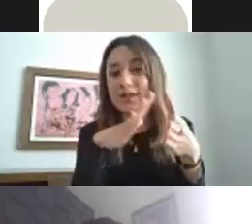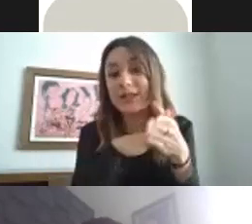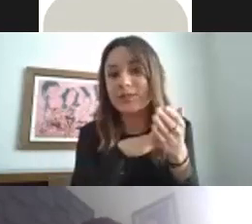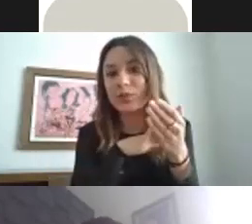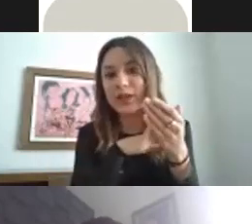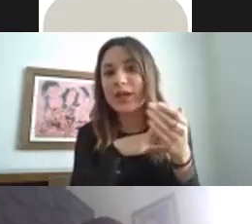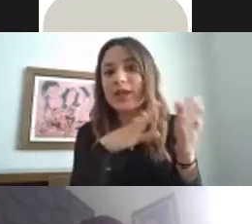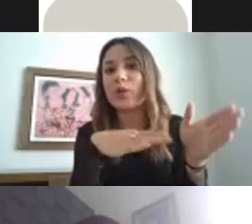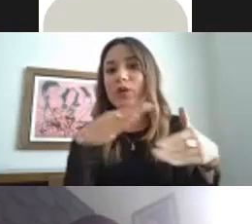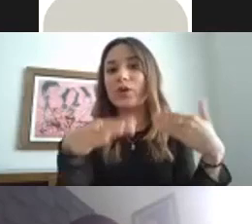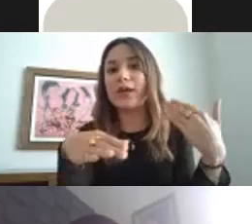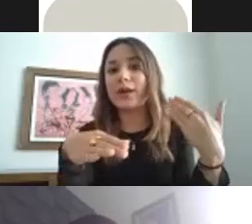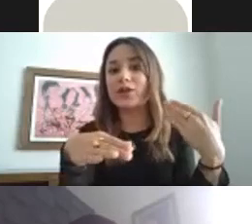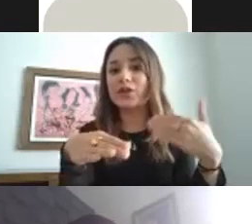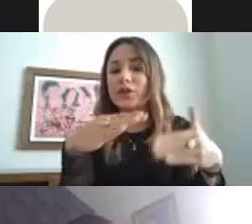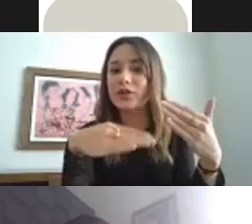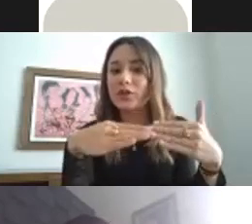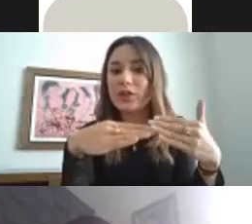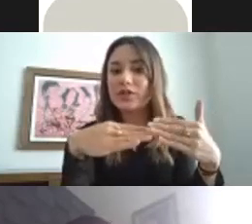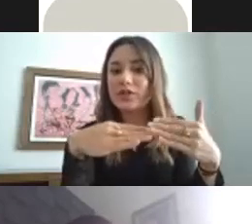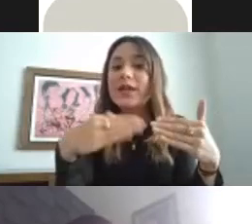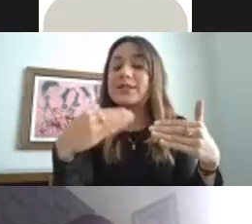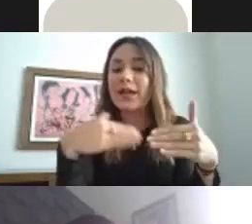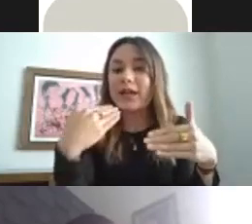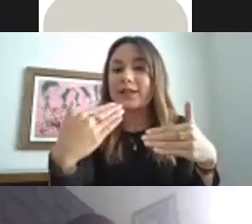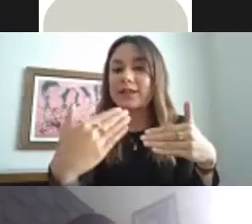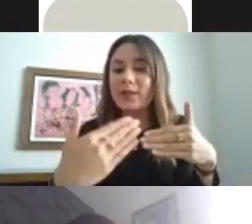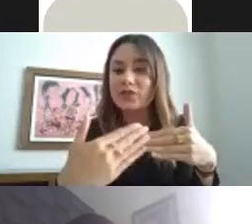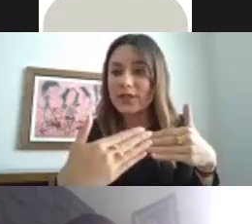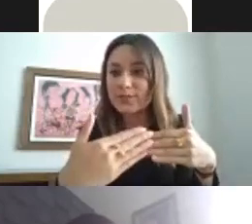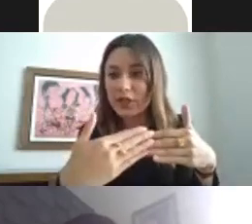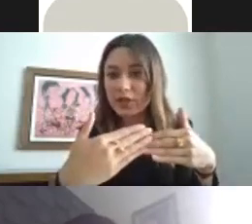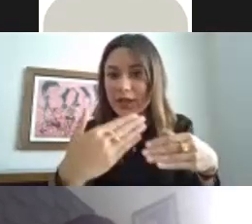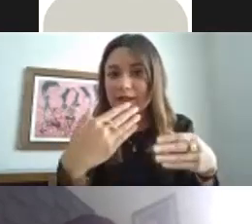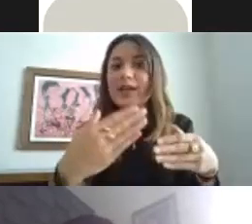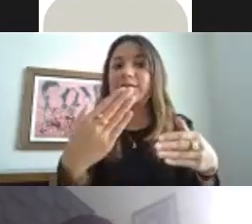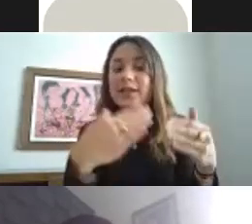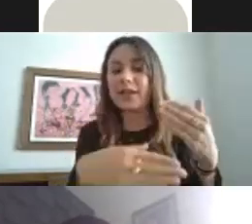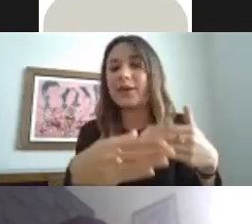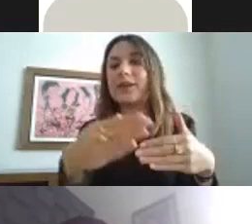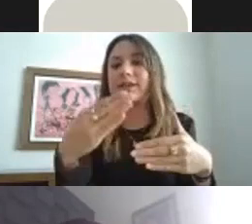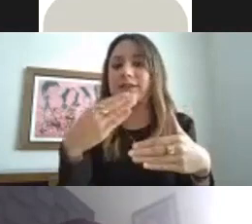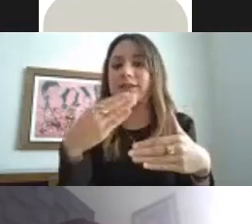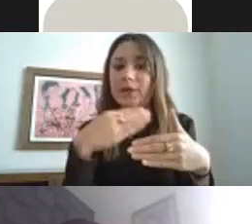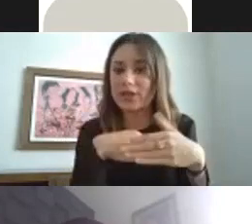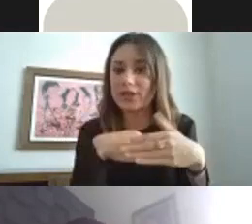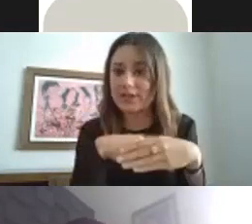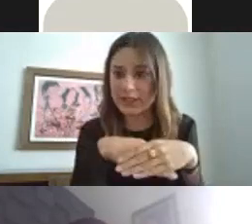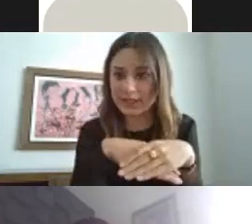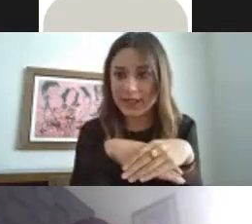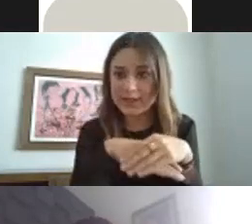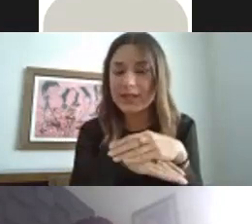disminuir de acuerdo con la evaluación de los resultados ya que las inspecciones periódicas se derivan de las inspecciones